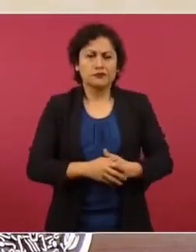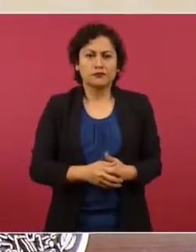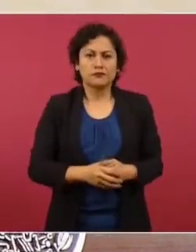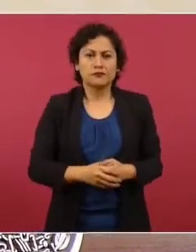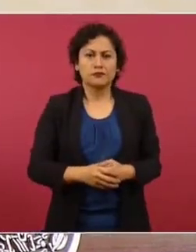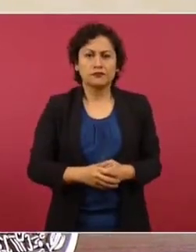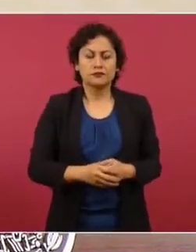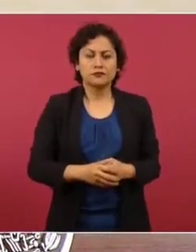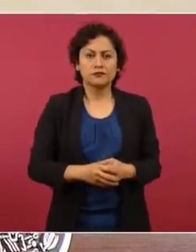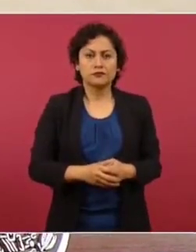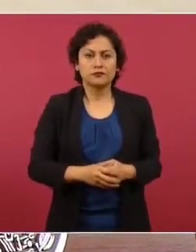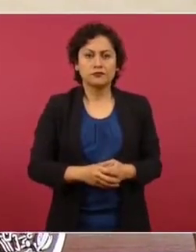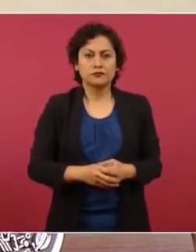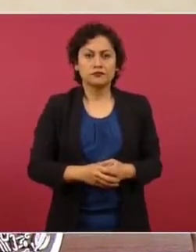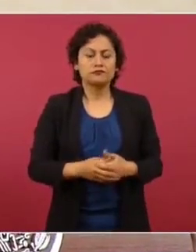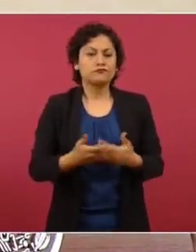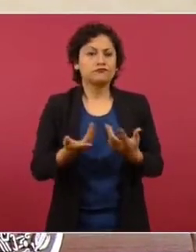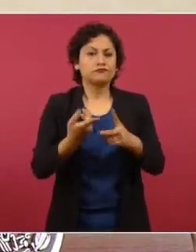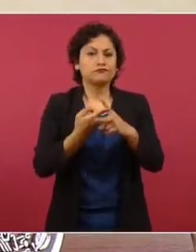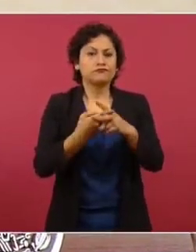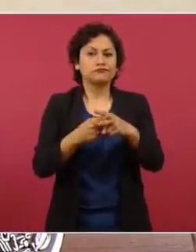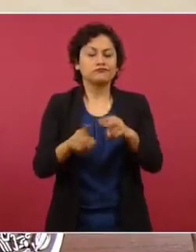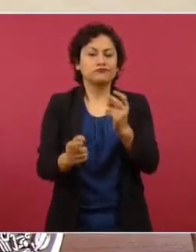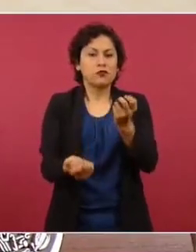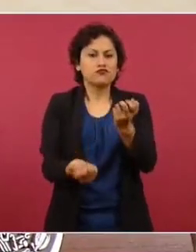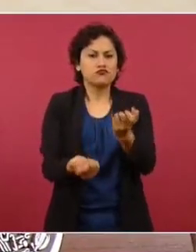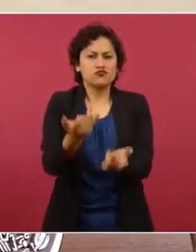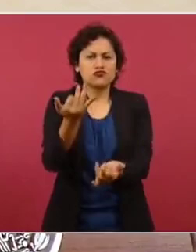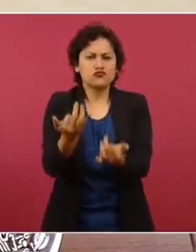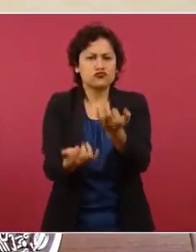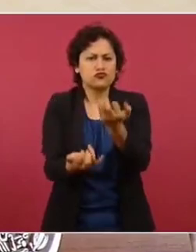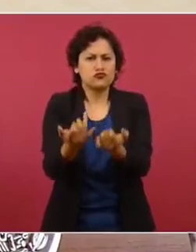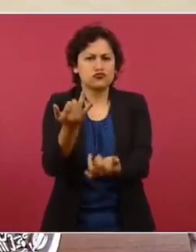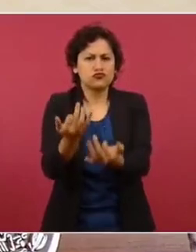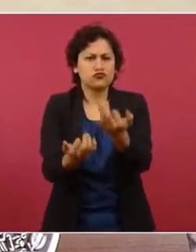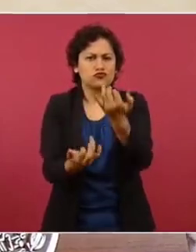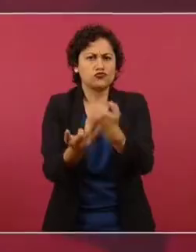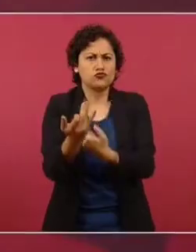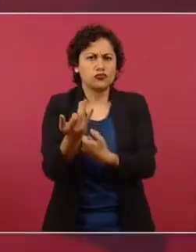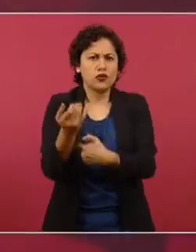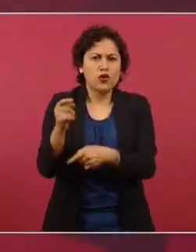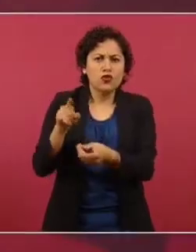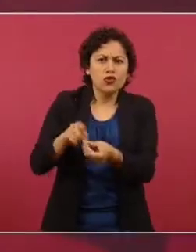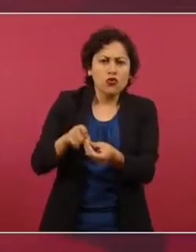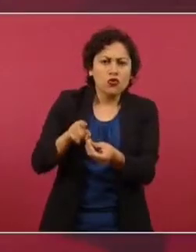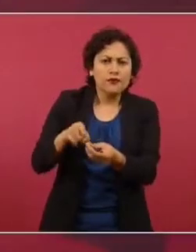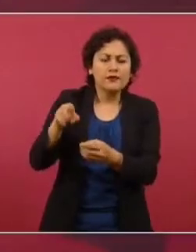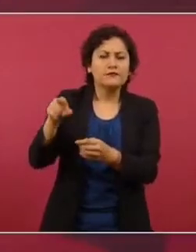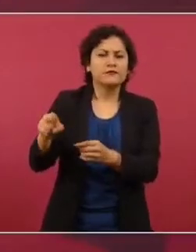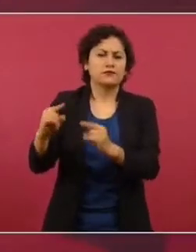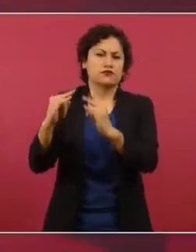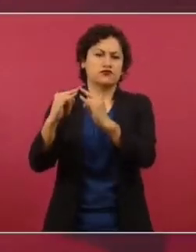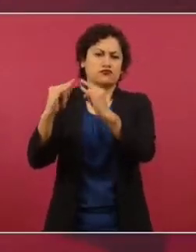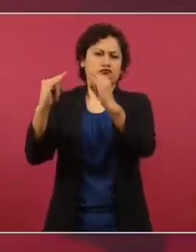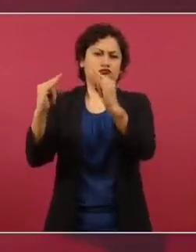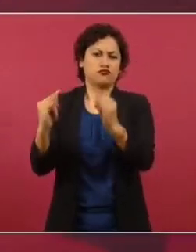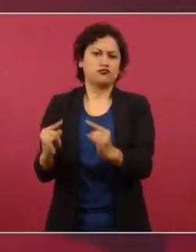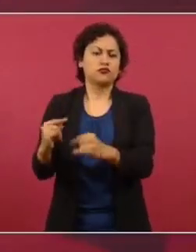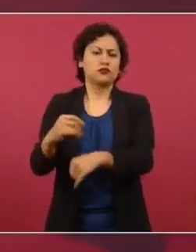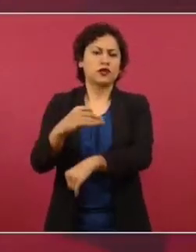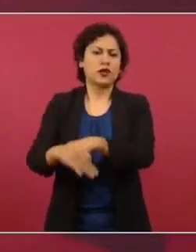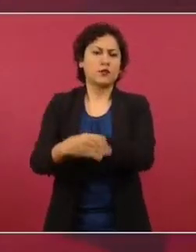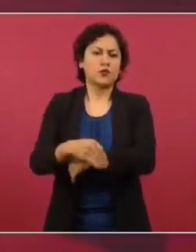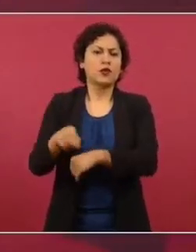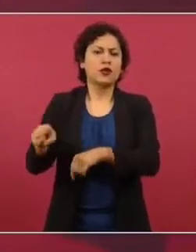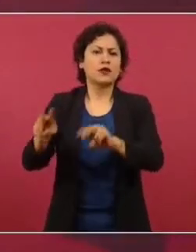un incendio en un albergue de migrantes en